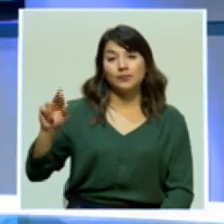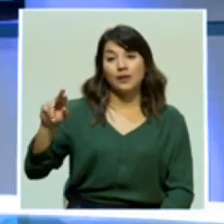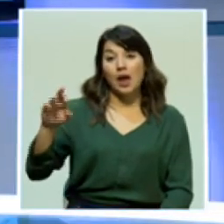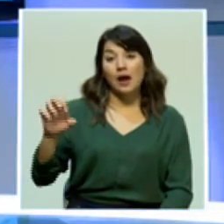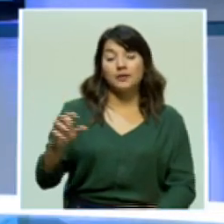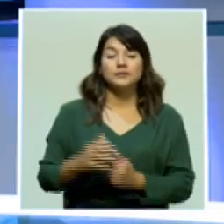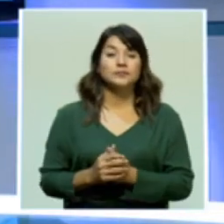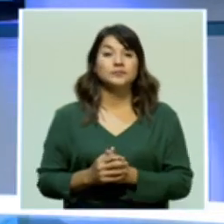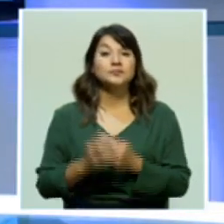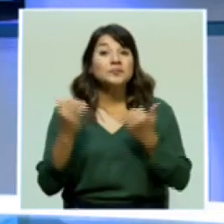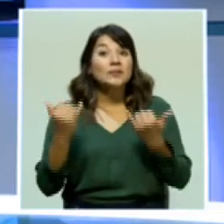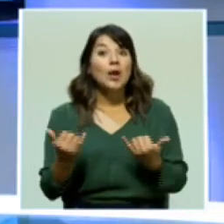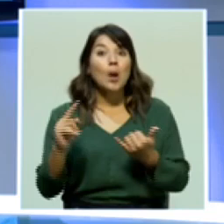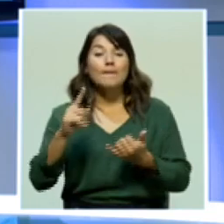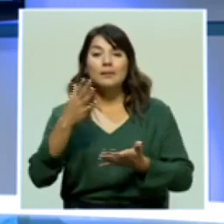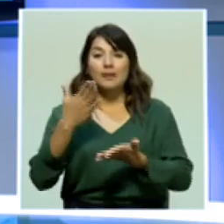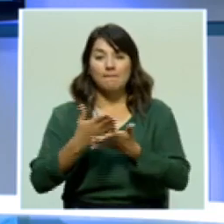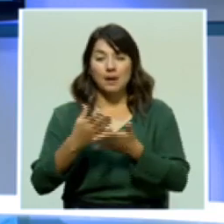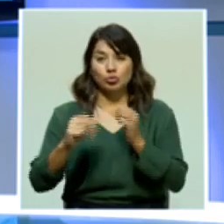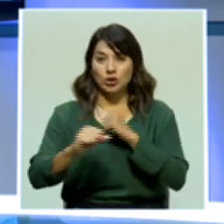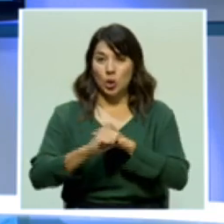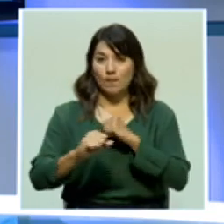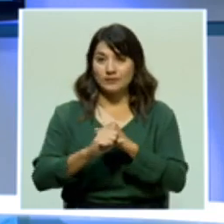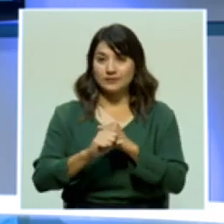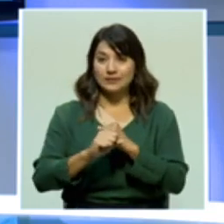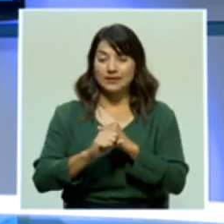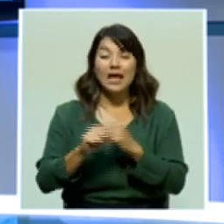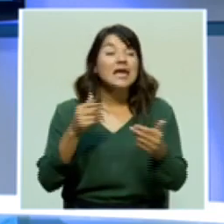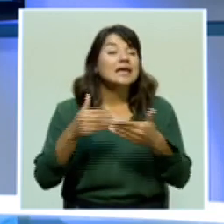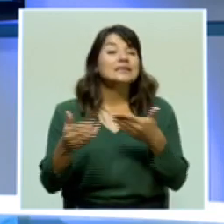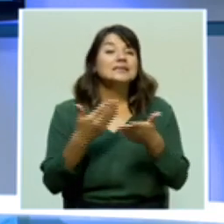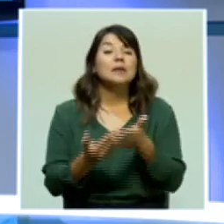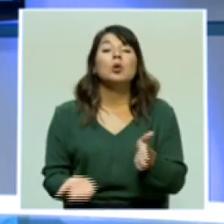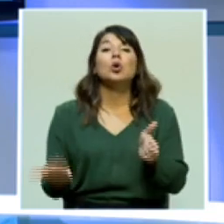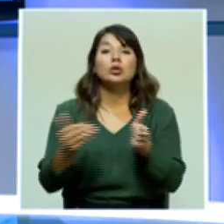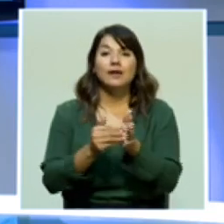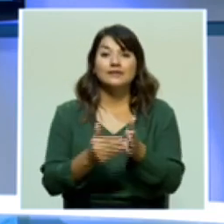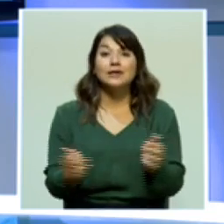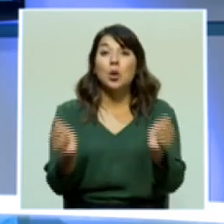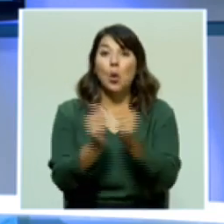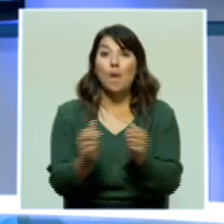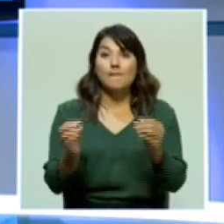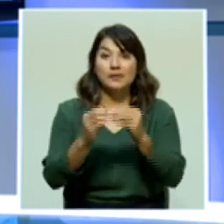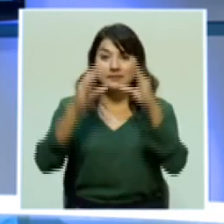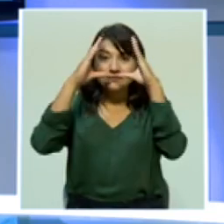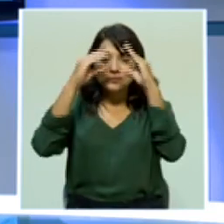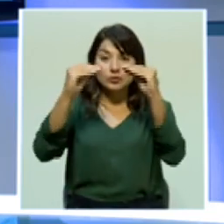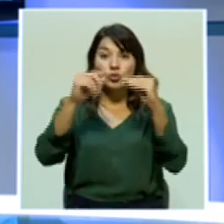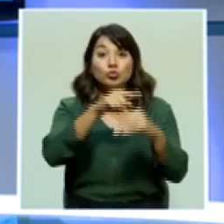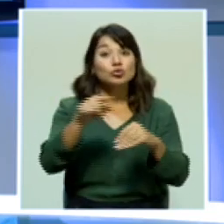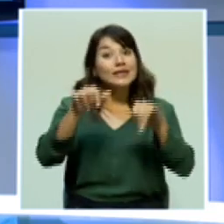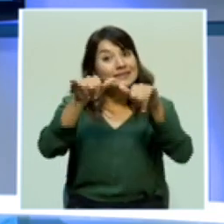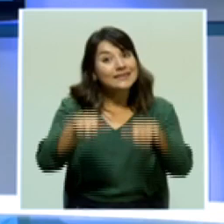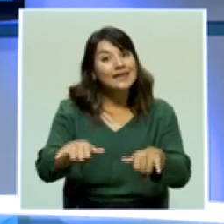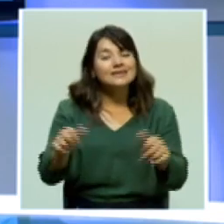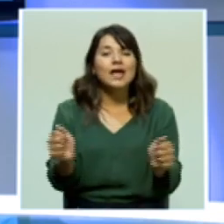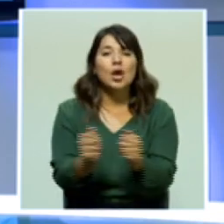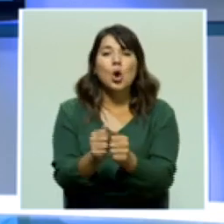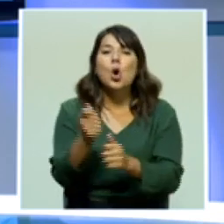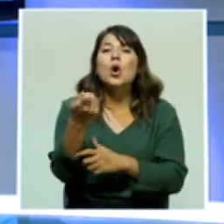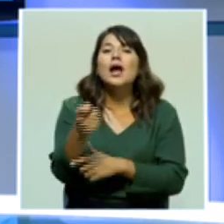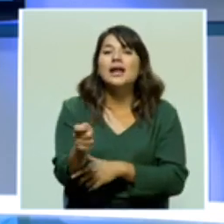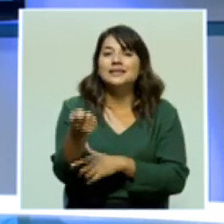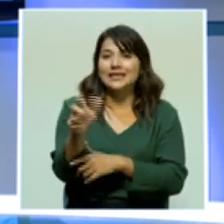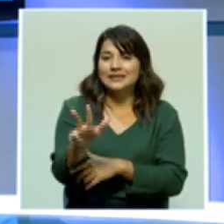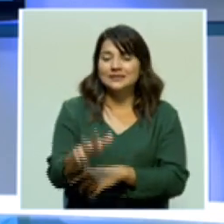Vamos a hacer la primera pausa comercial y enseguida regresamos con más información. Quédese en la señal